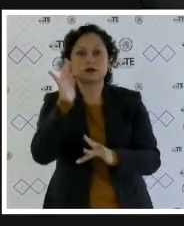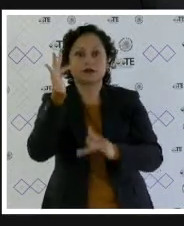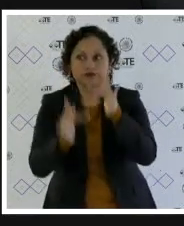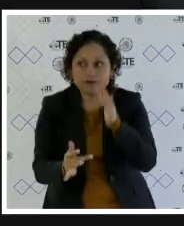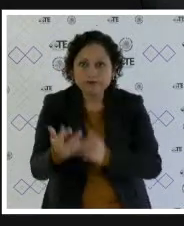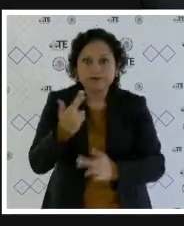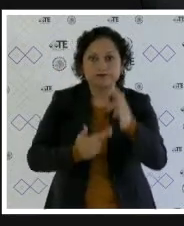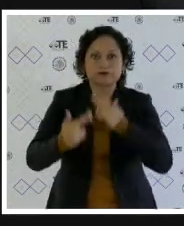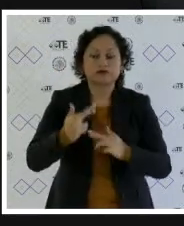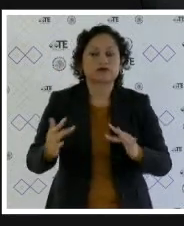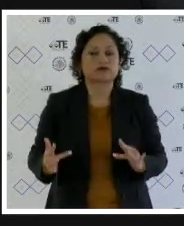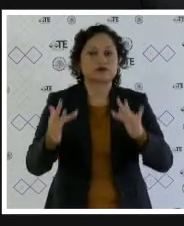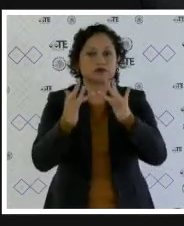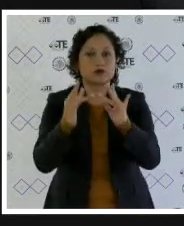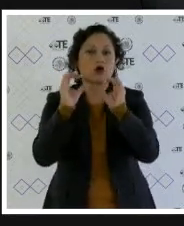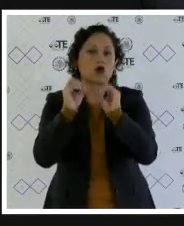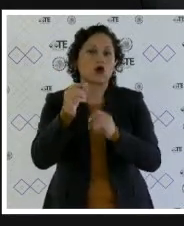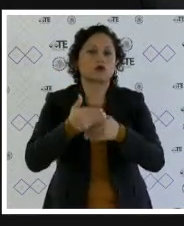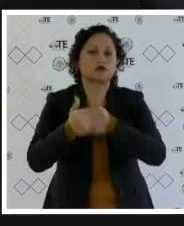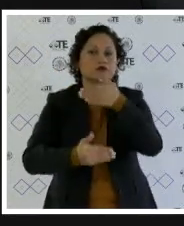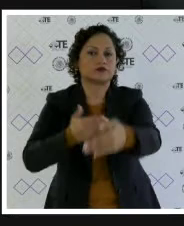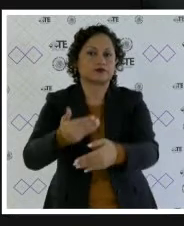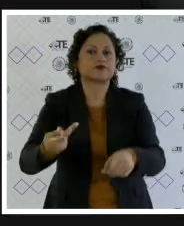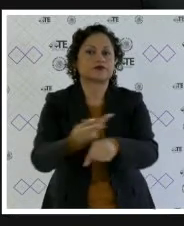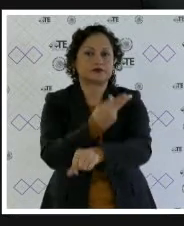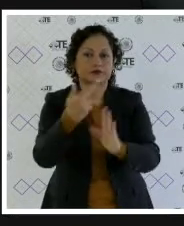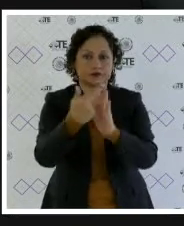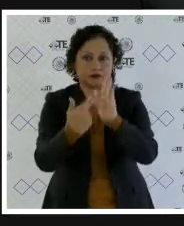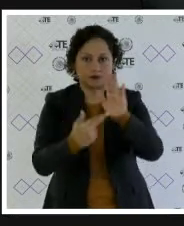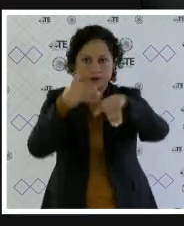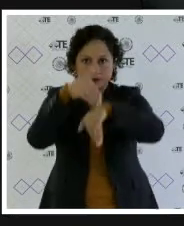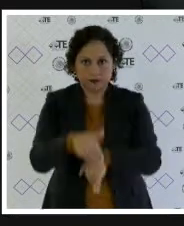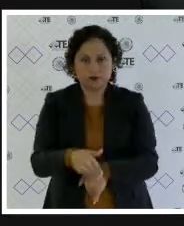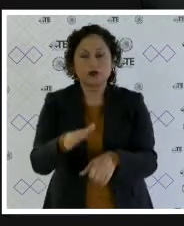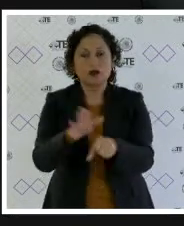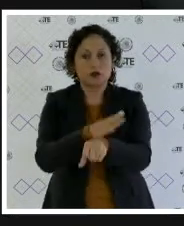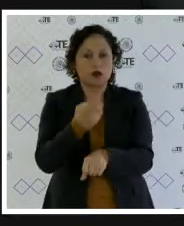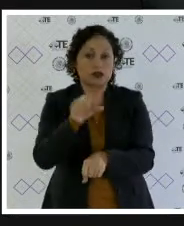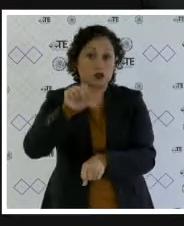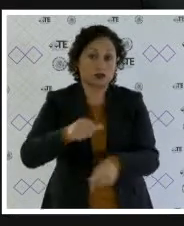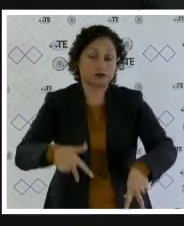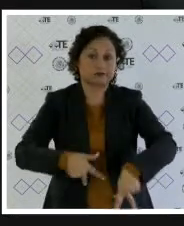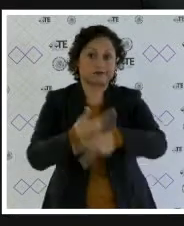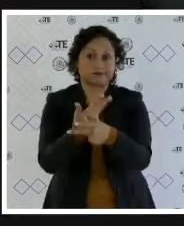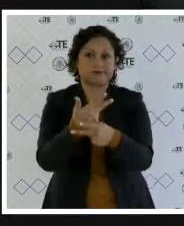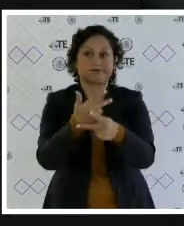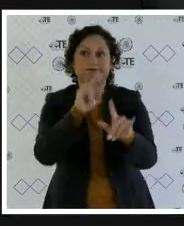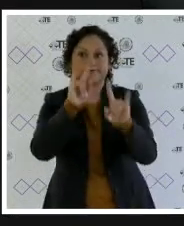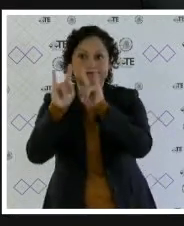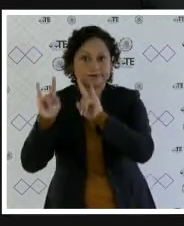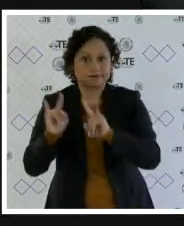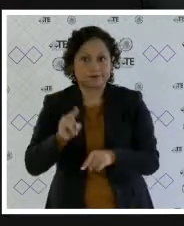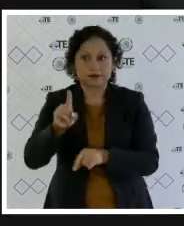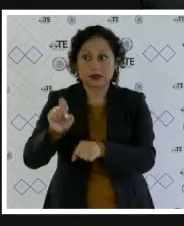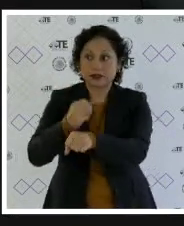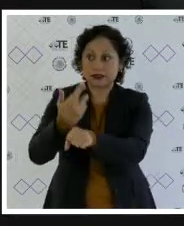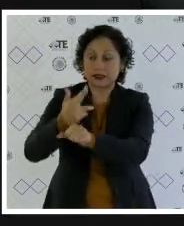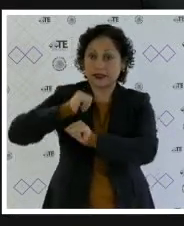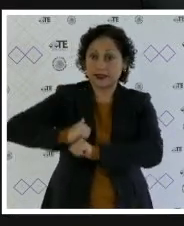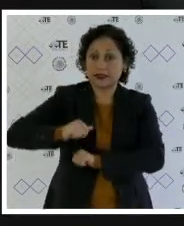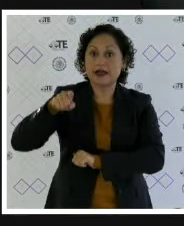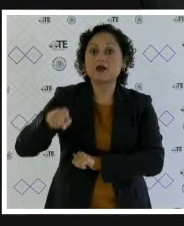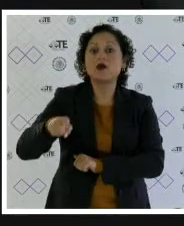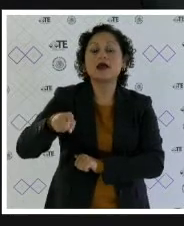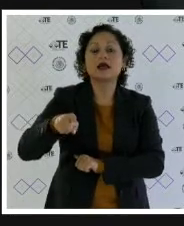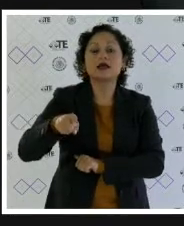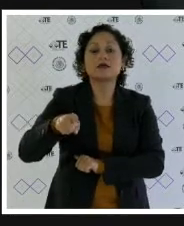receso correspondiente. Así mismo, y dada la dinámica que implica este tipo de sesiones, el secretario general se encargará de dar cuenta con